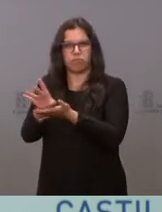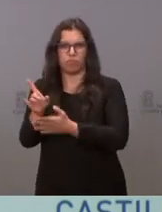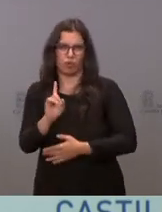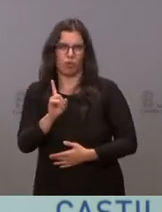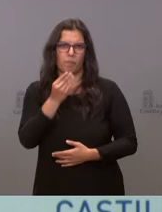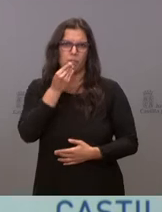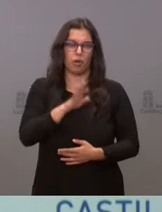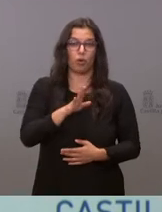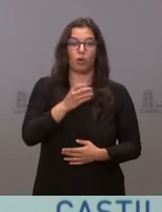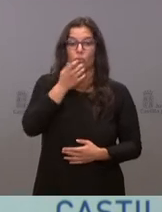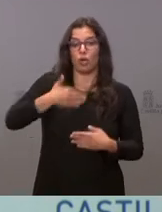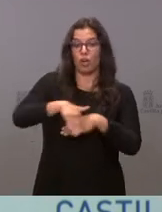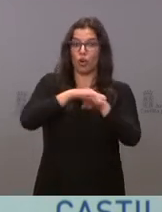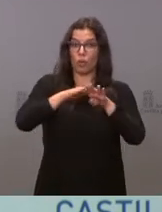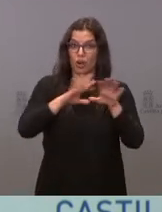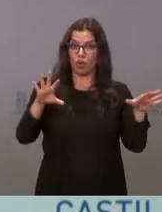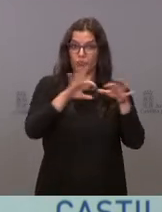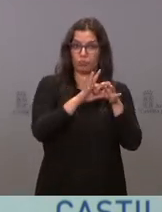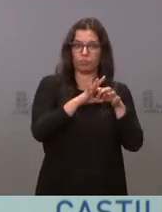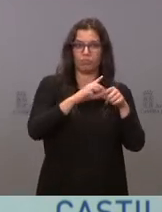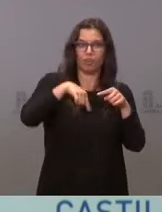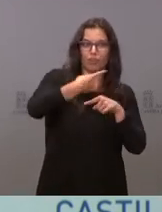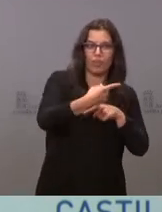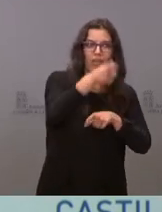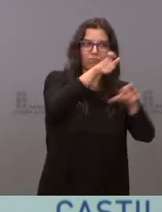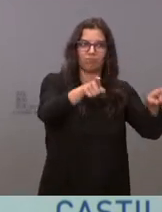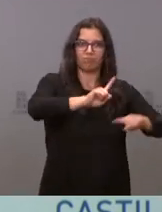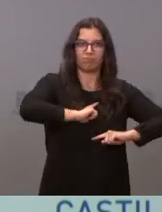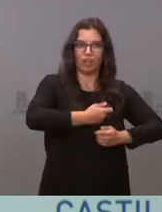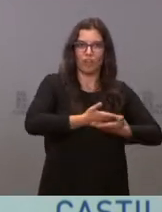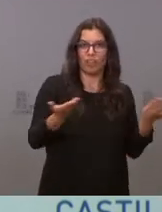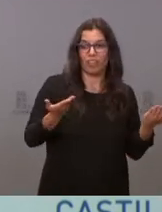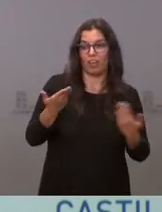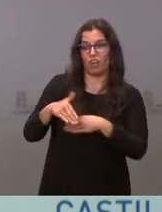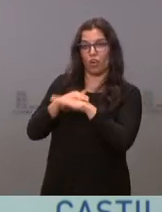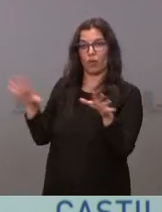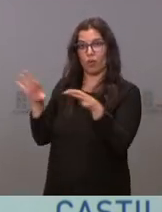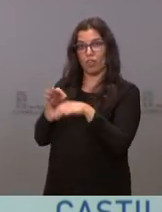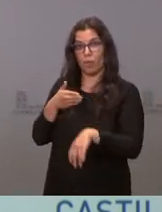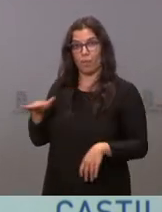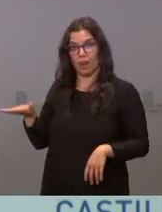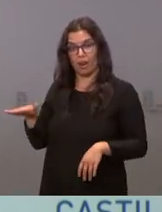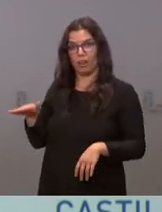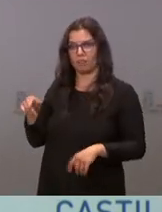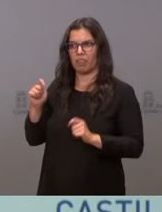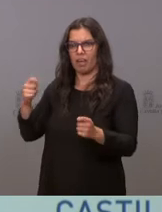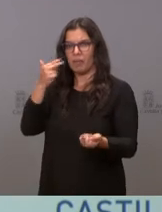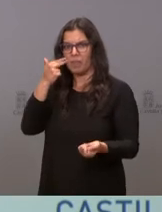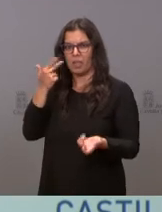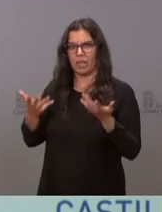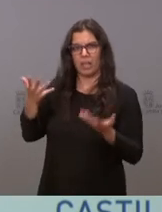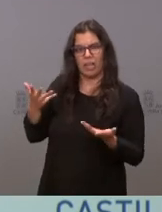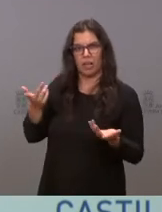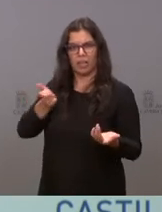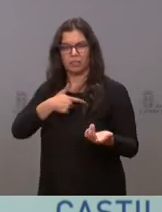gobierno de coalición genera confianza, genera mejores controles. Un mal gobierno de coalición genera miedo, genera inestabilidad.